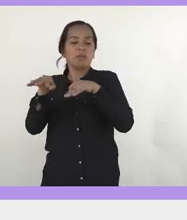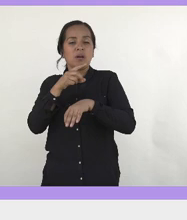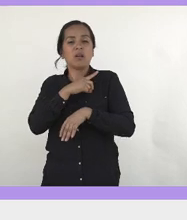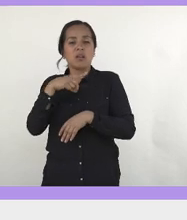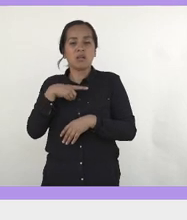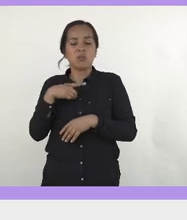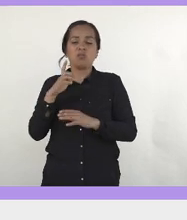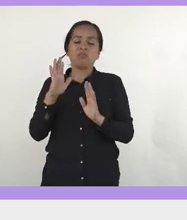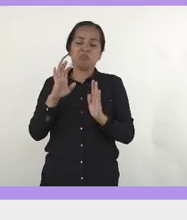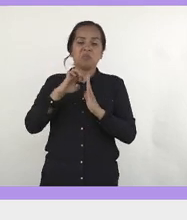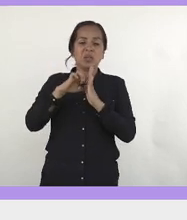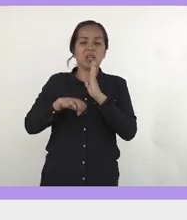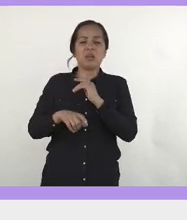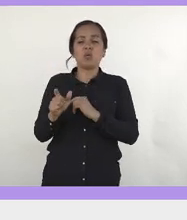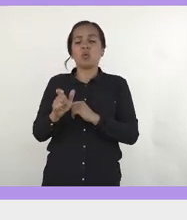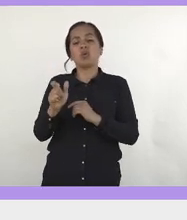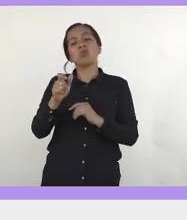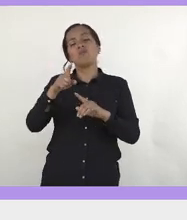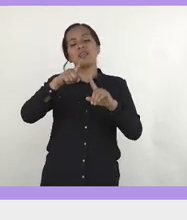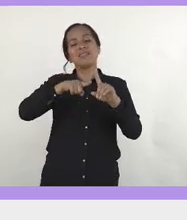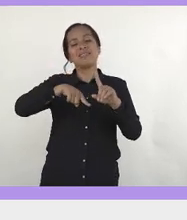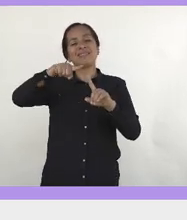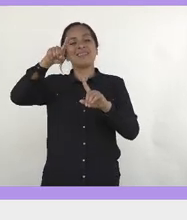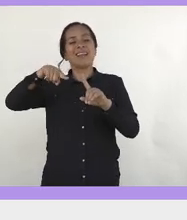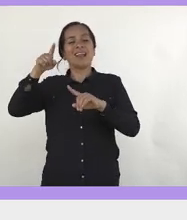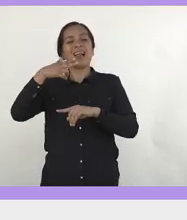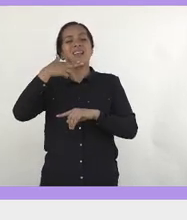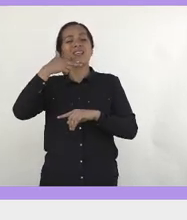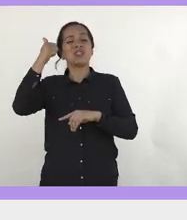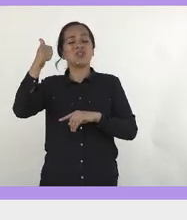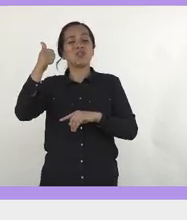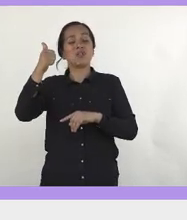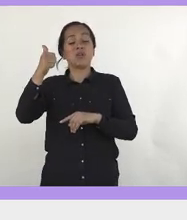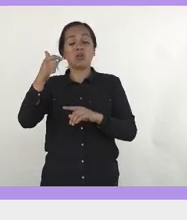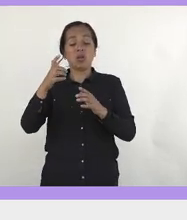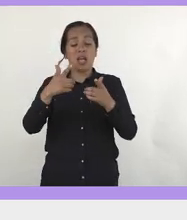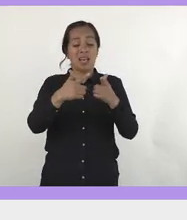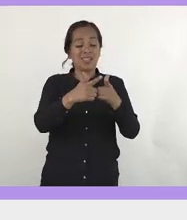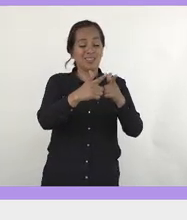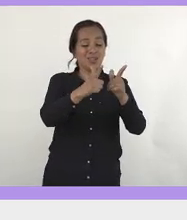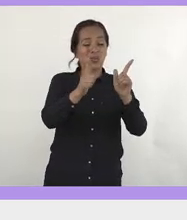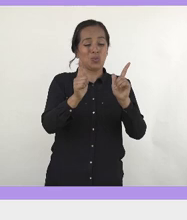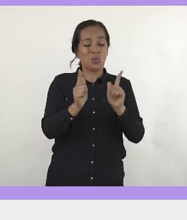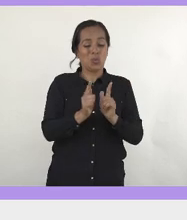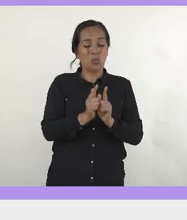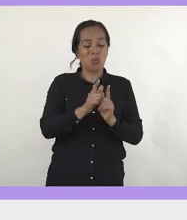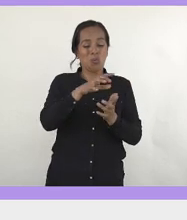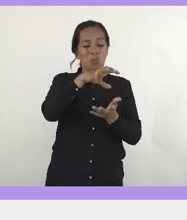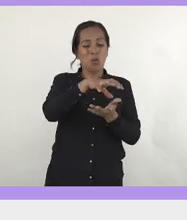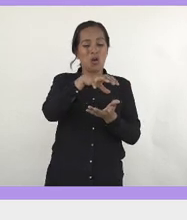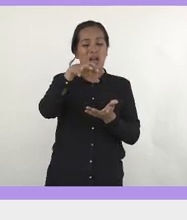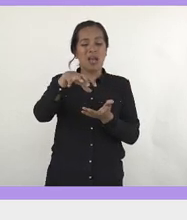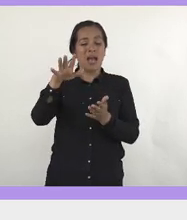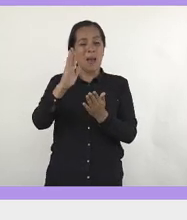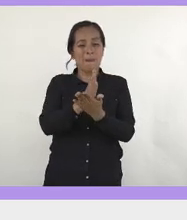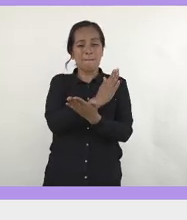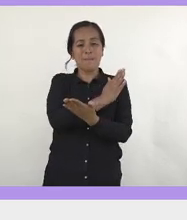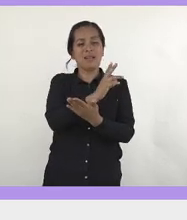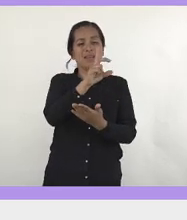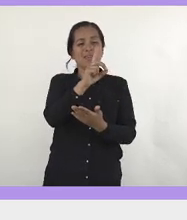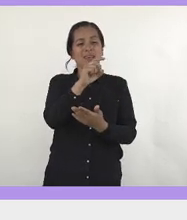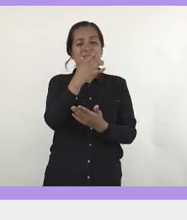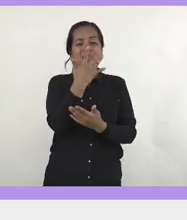tú vas, por ejemplo, a las estadísticas del suicidio, en ciertos grupos etarios, a partir de los 35 años, que son los